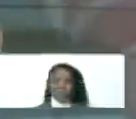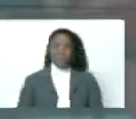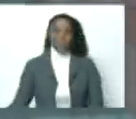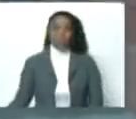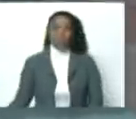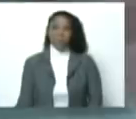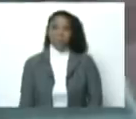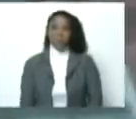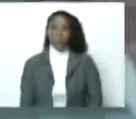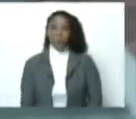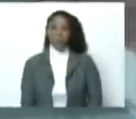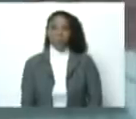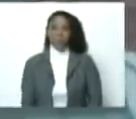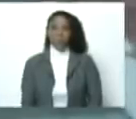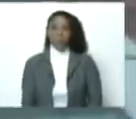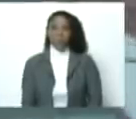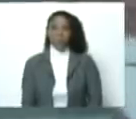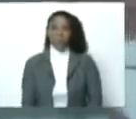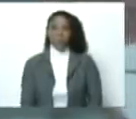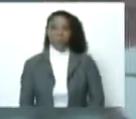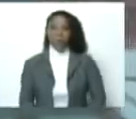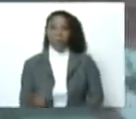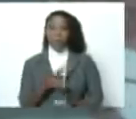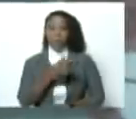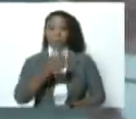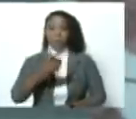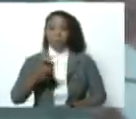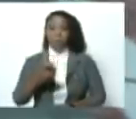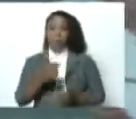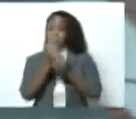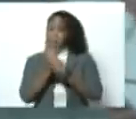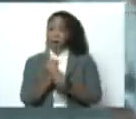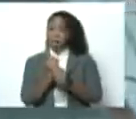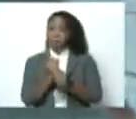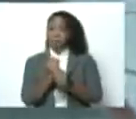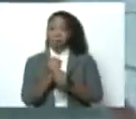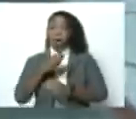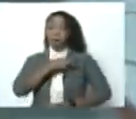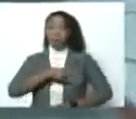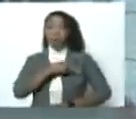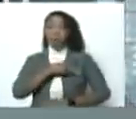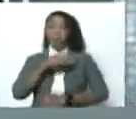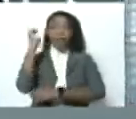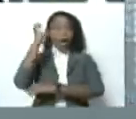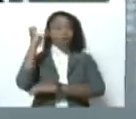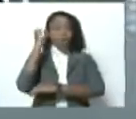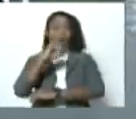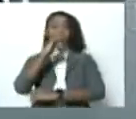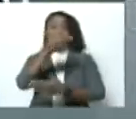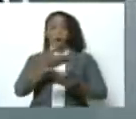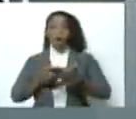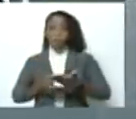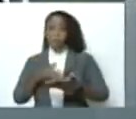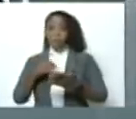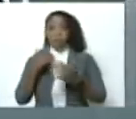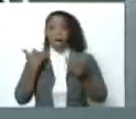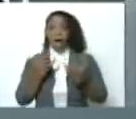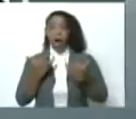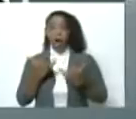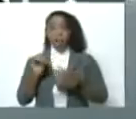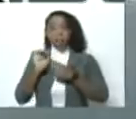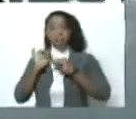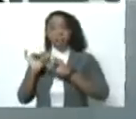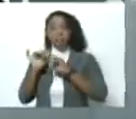que se debe abstener a la injerencia. La gente esperaba la misión europea, el informe, se presentó ahora mismo, lo vimos